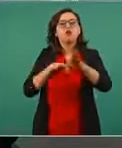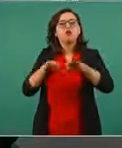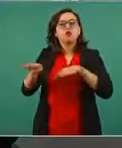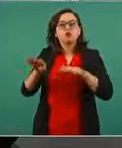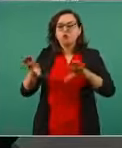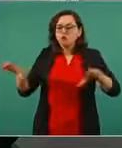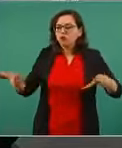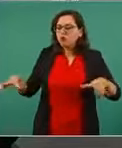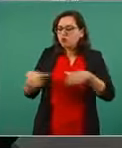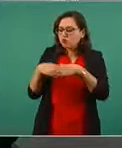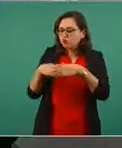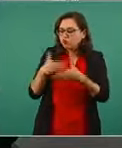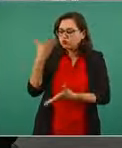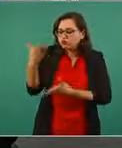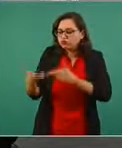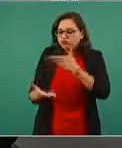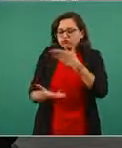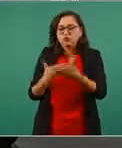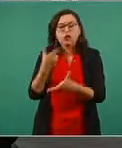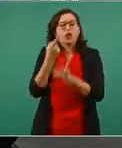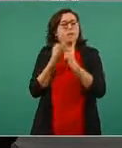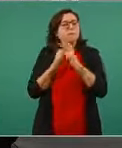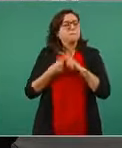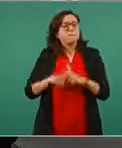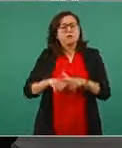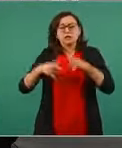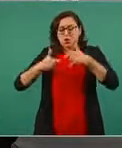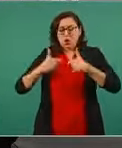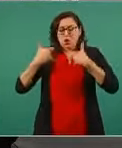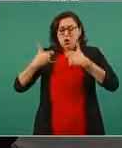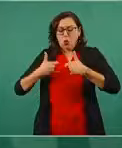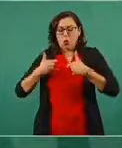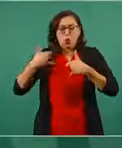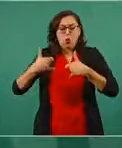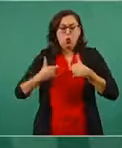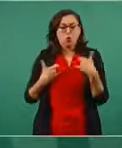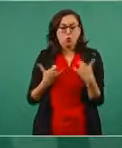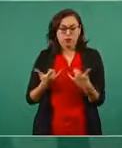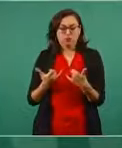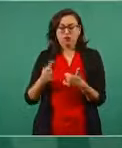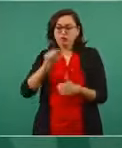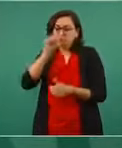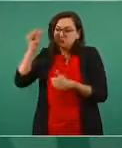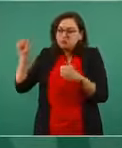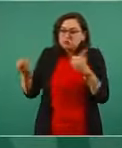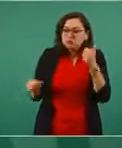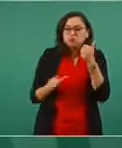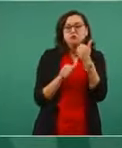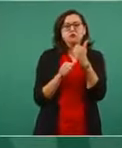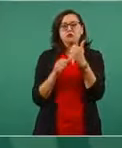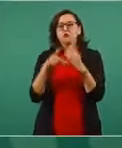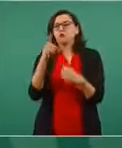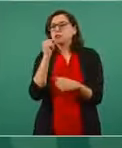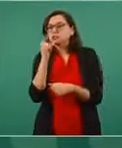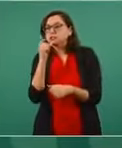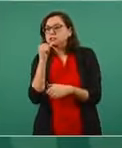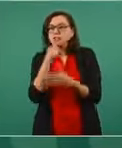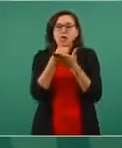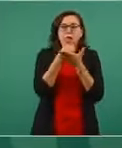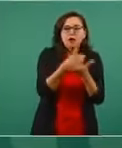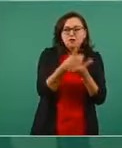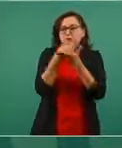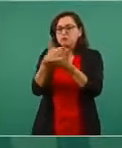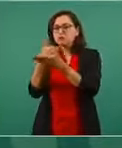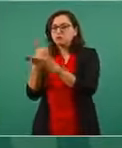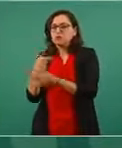empieza como topil, como auxiliar, como policía. Y se va